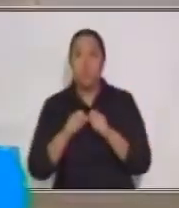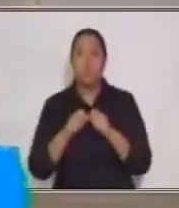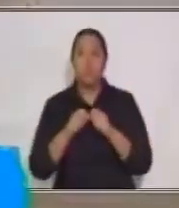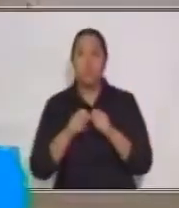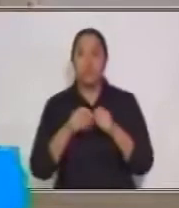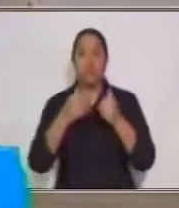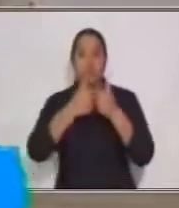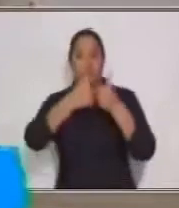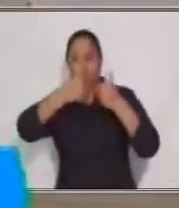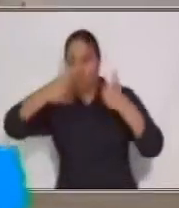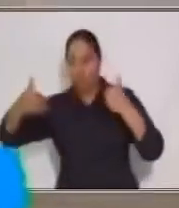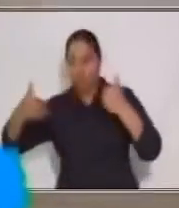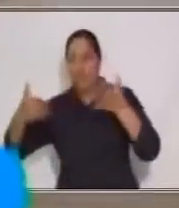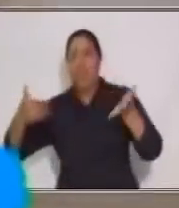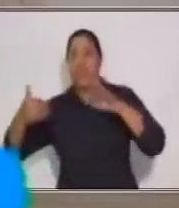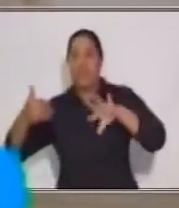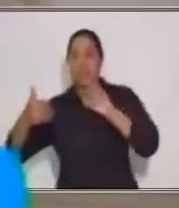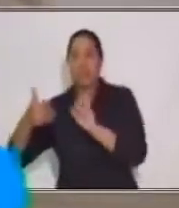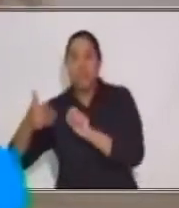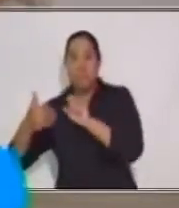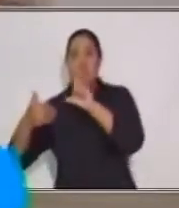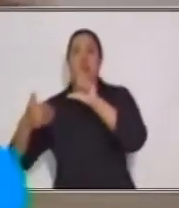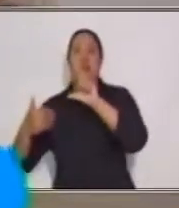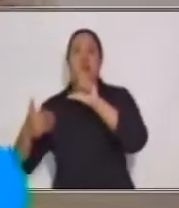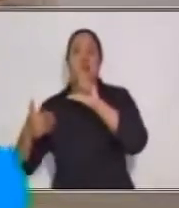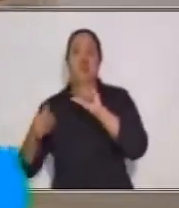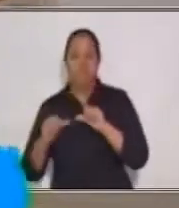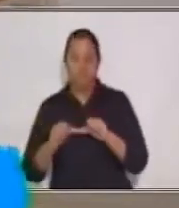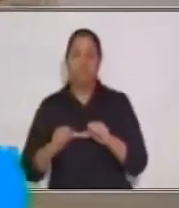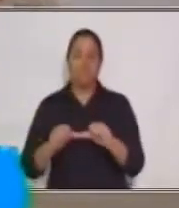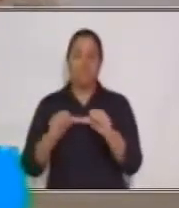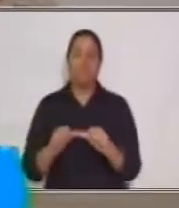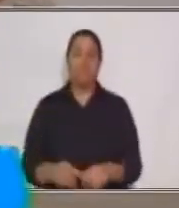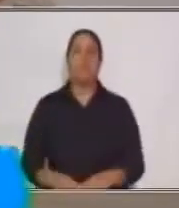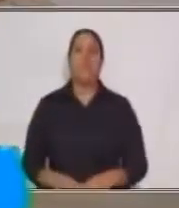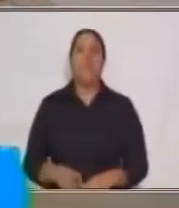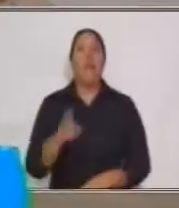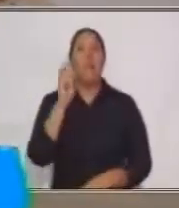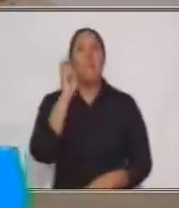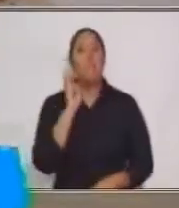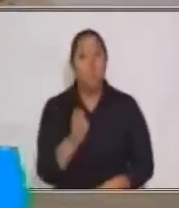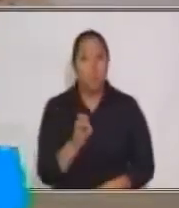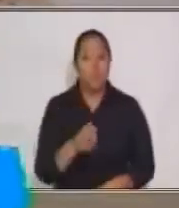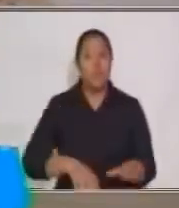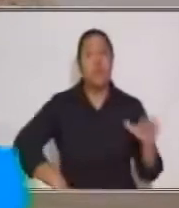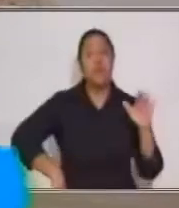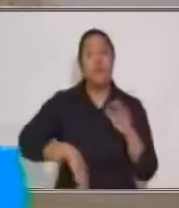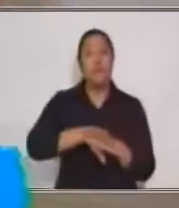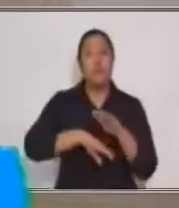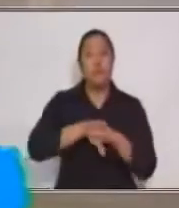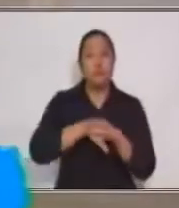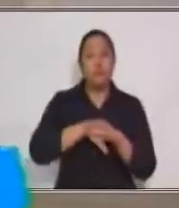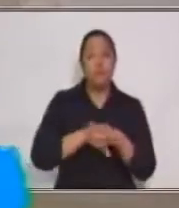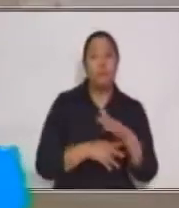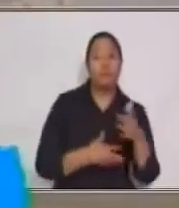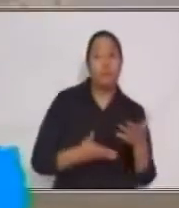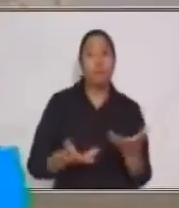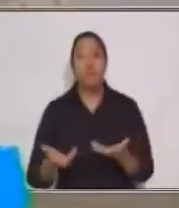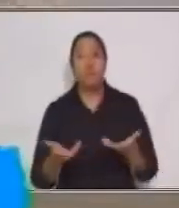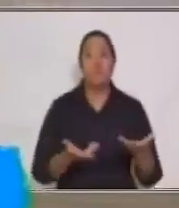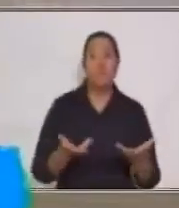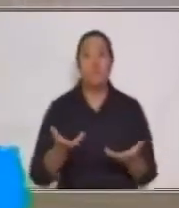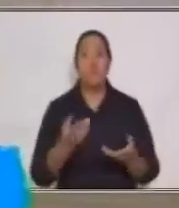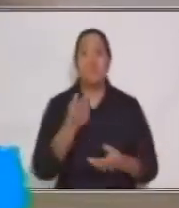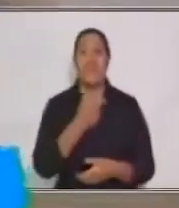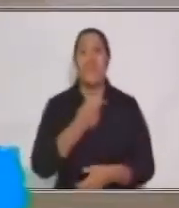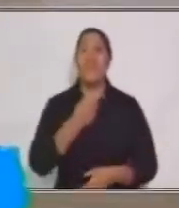mayúscula. Sigamos leyendo. Por eso, el fútbol es su deporte favorito.